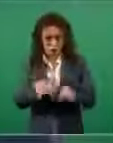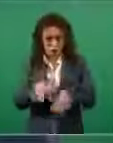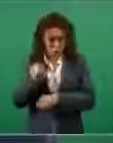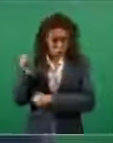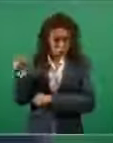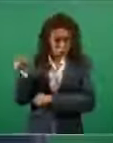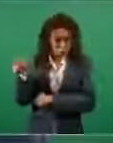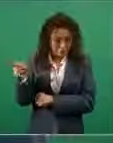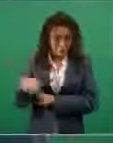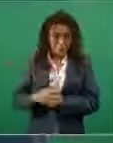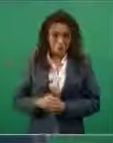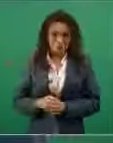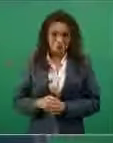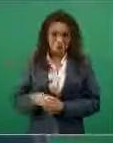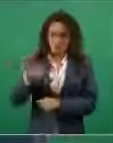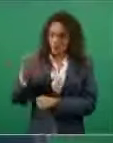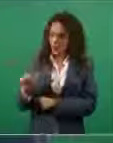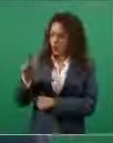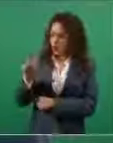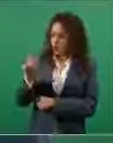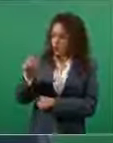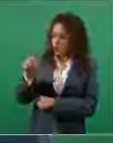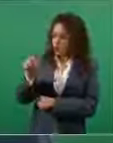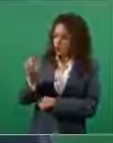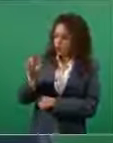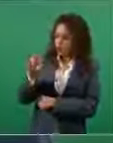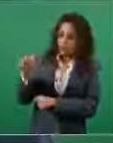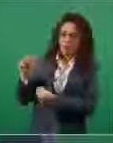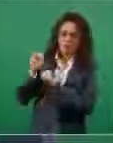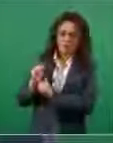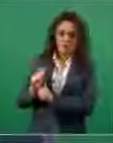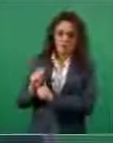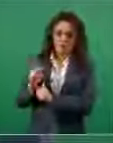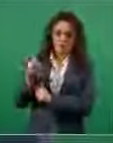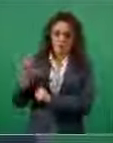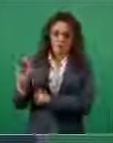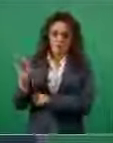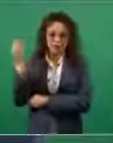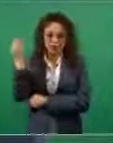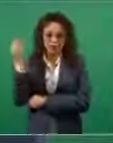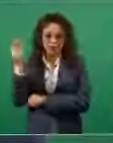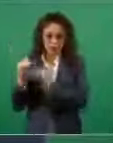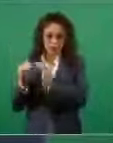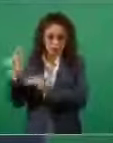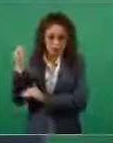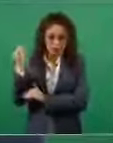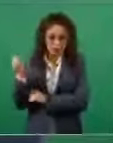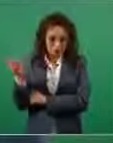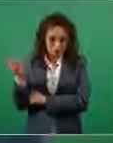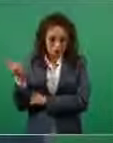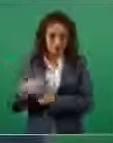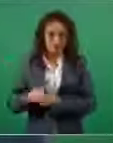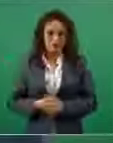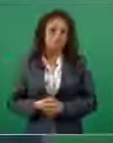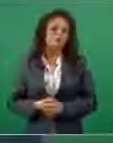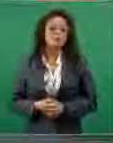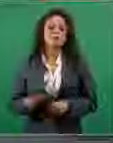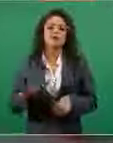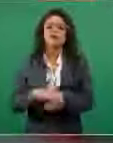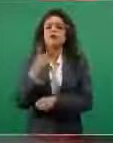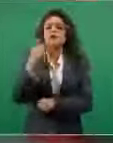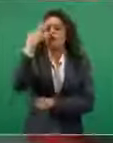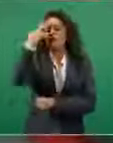de la Auditoría Superior de la Federación, porque le están